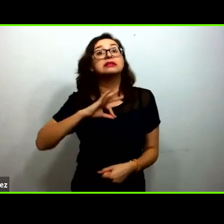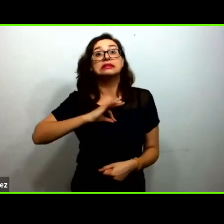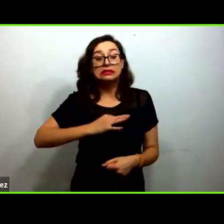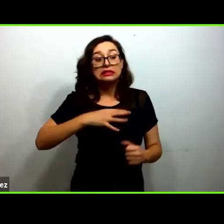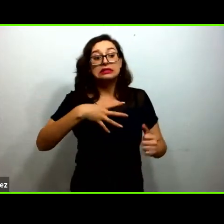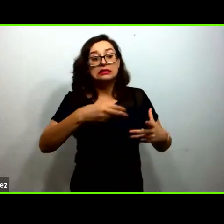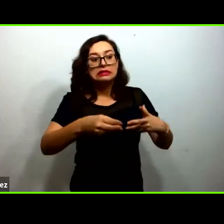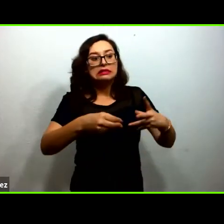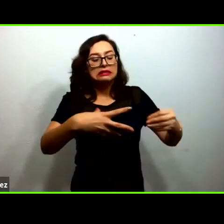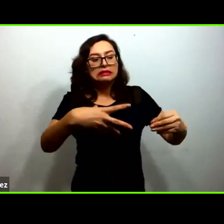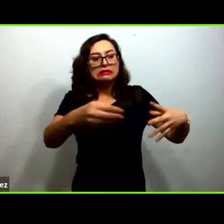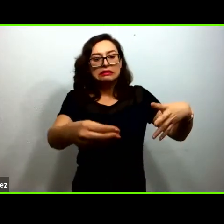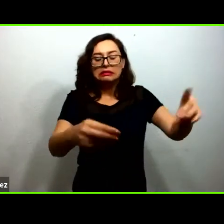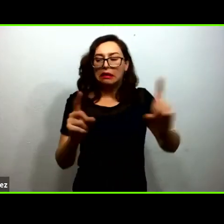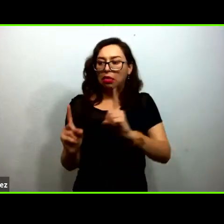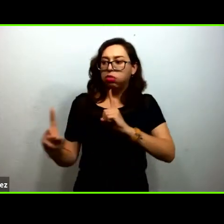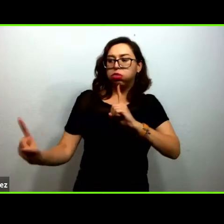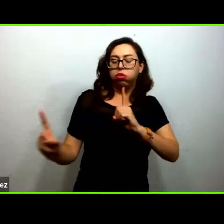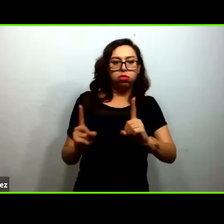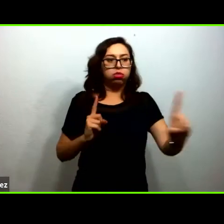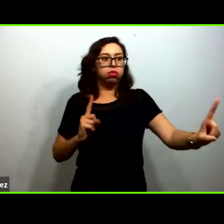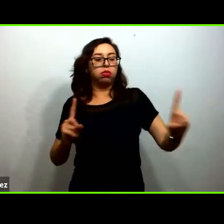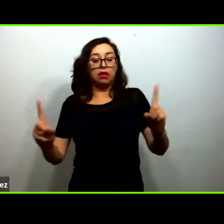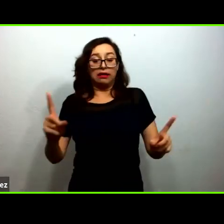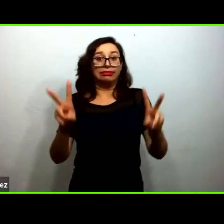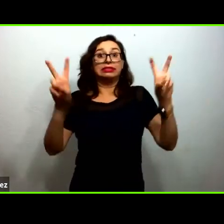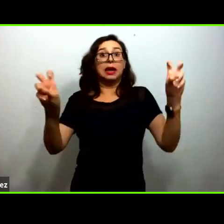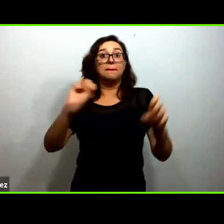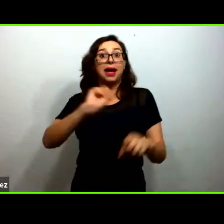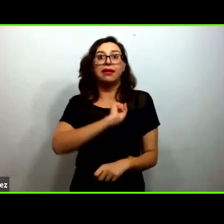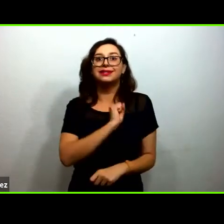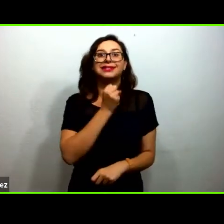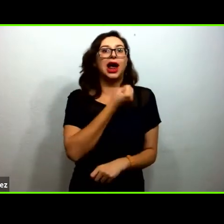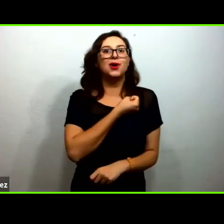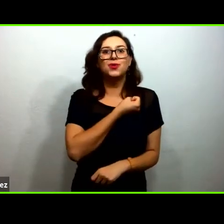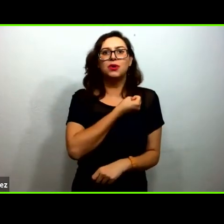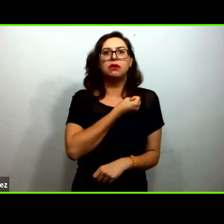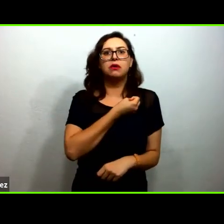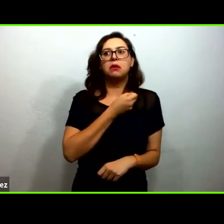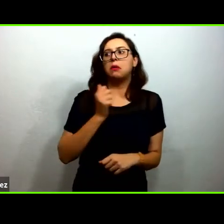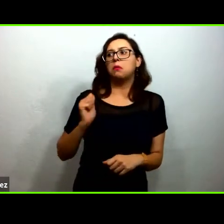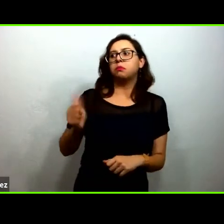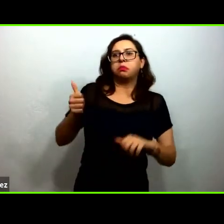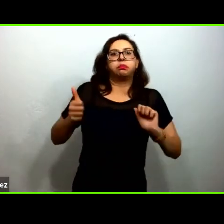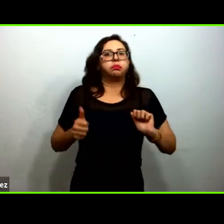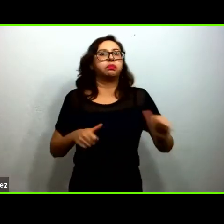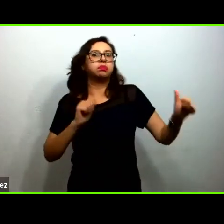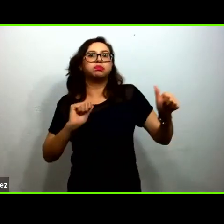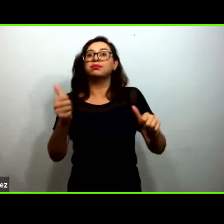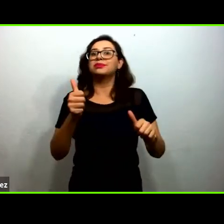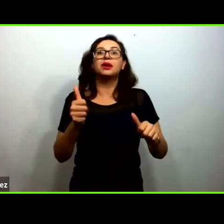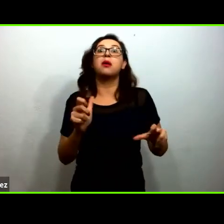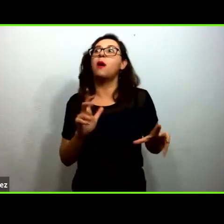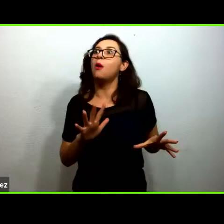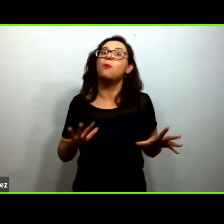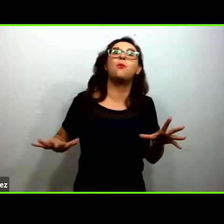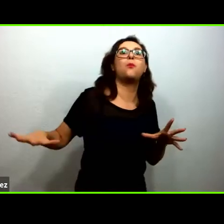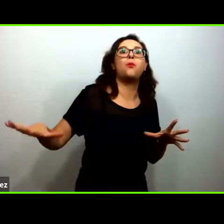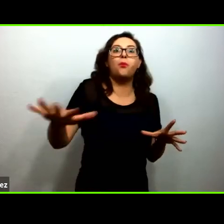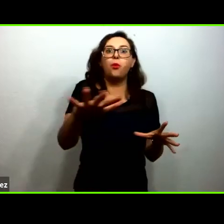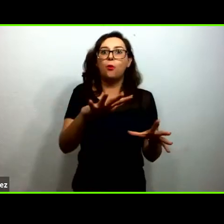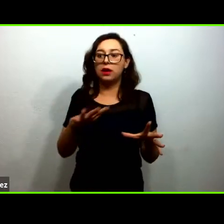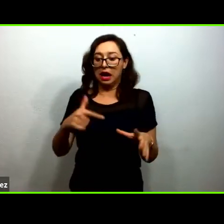la salud es pública depende de cada uno de nosotros que pasa con los y las demás